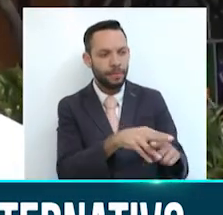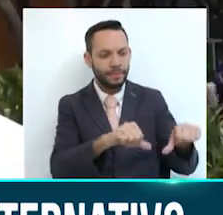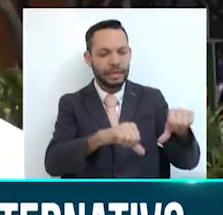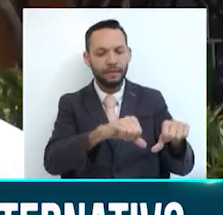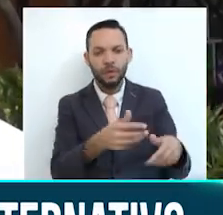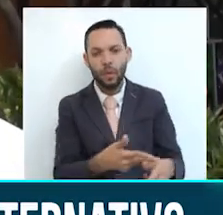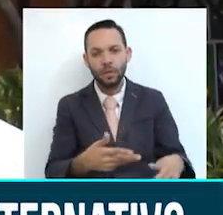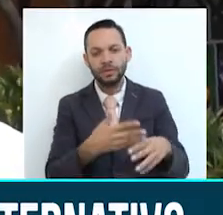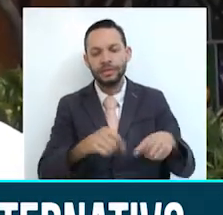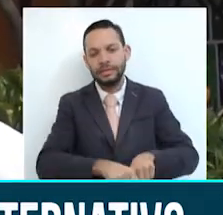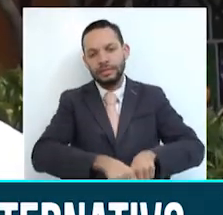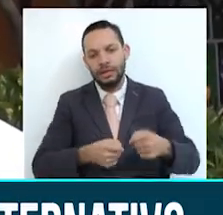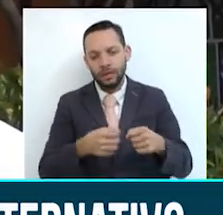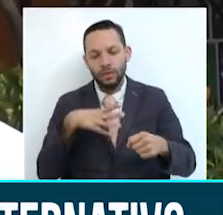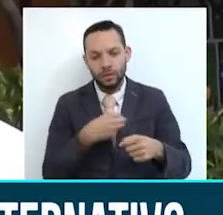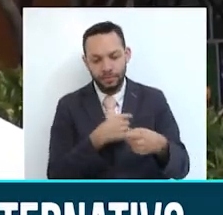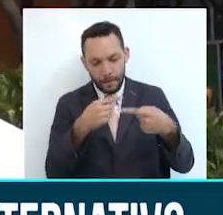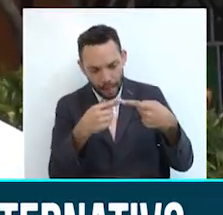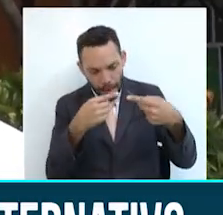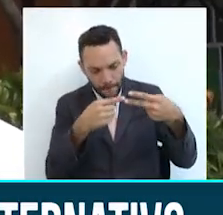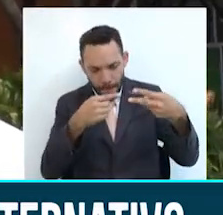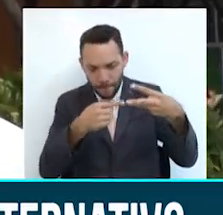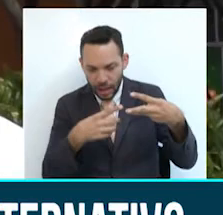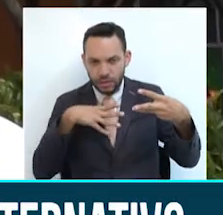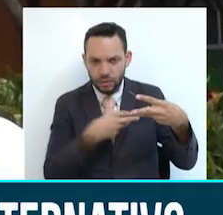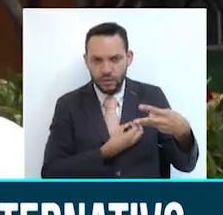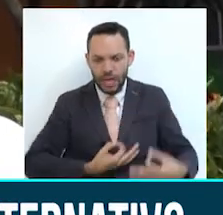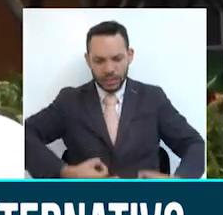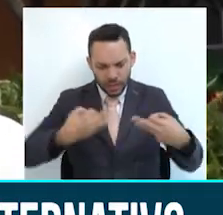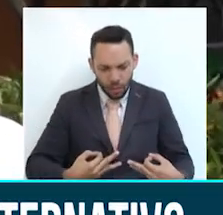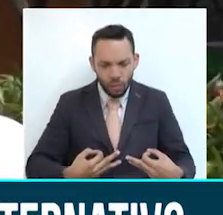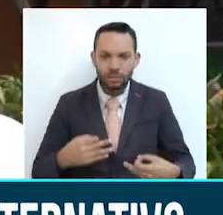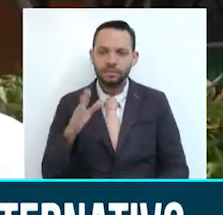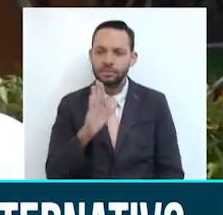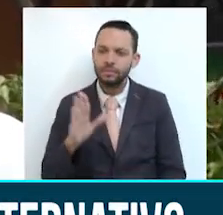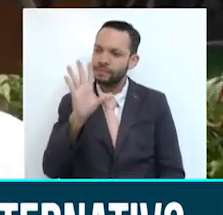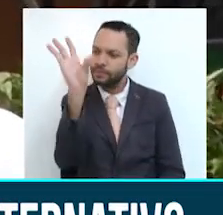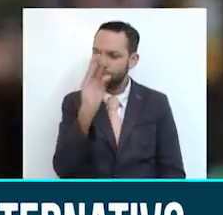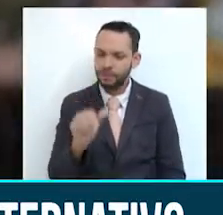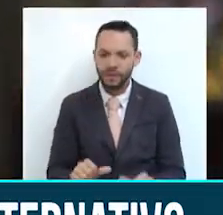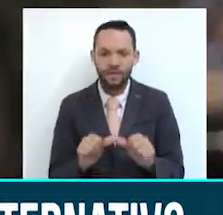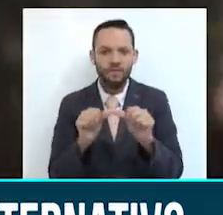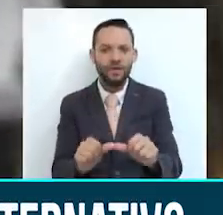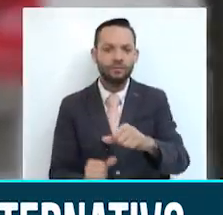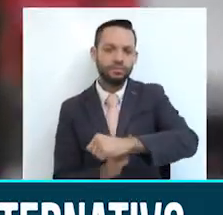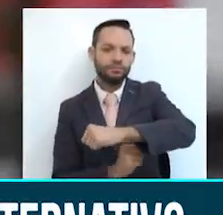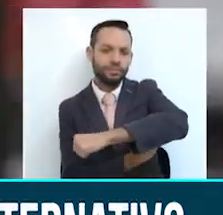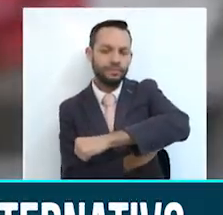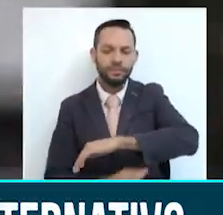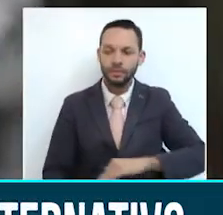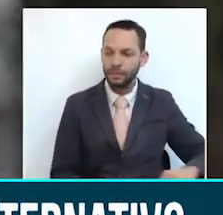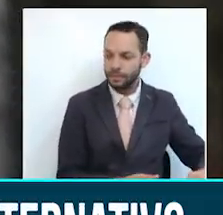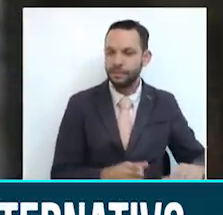nosotros trabajemos este tipo de procesos, pues estamos garantizando para el departamento del Quindío la sostenibilidad. El candidato es